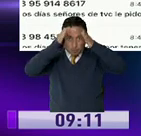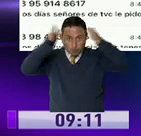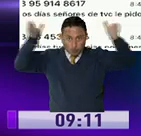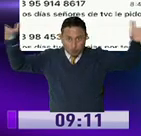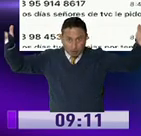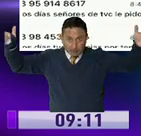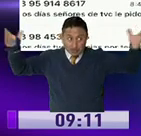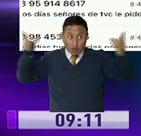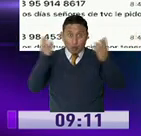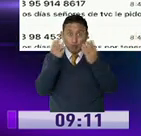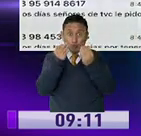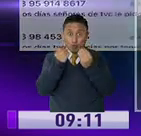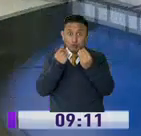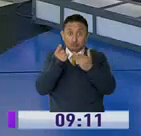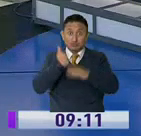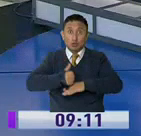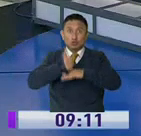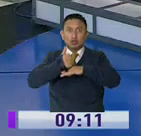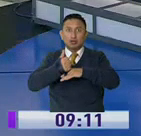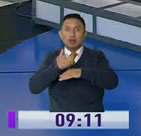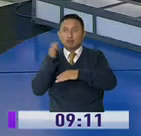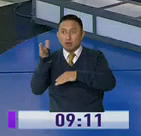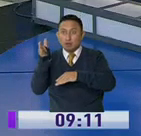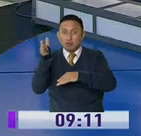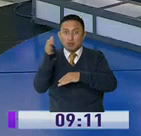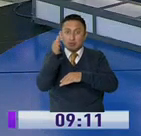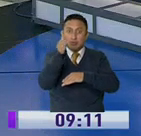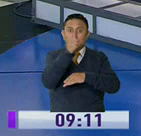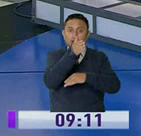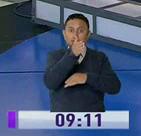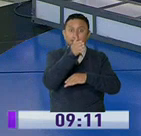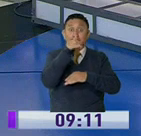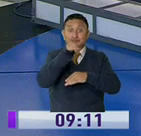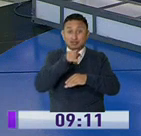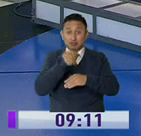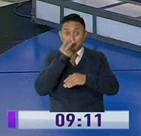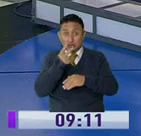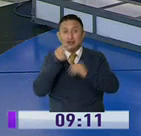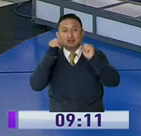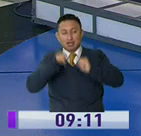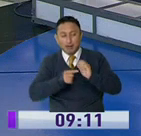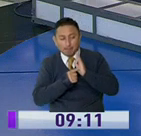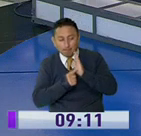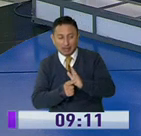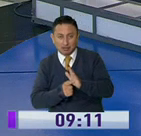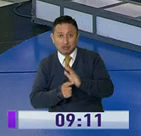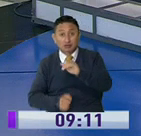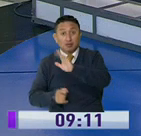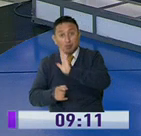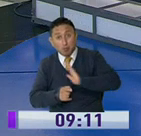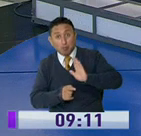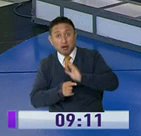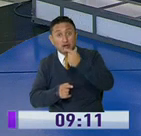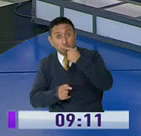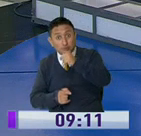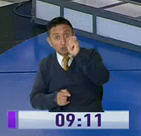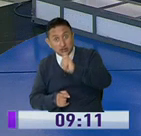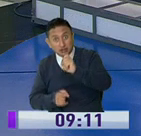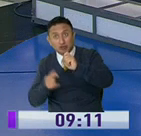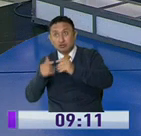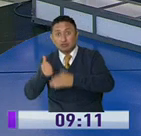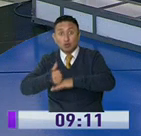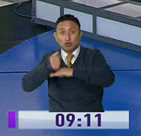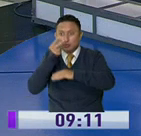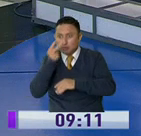somos muchos y la autoridad está haciendo lo posible para llegar. todo caso, estamos evidenciando y informando que en ese barrio necesitan, pues las autoridades como